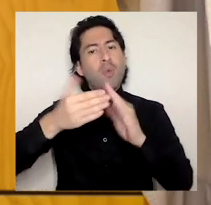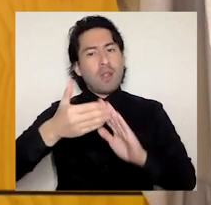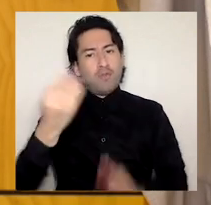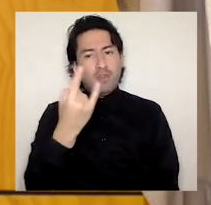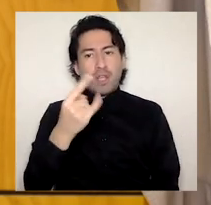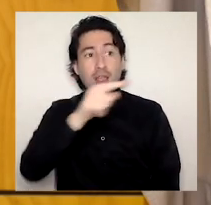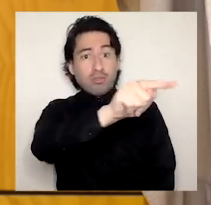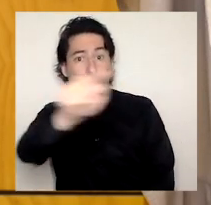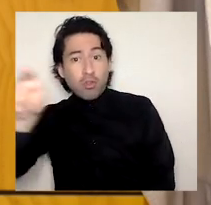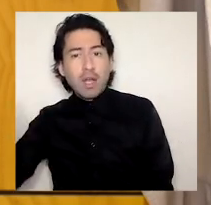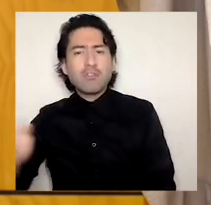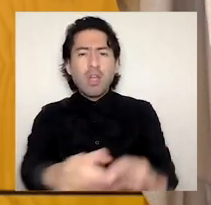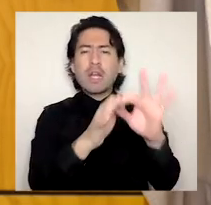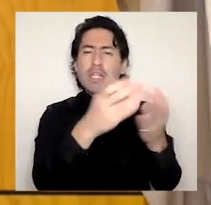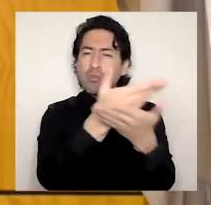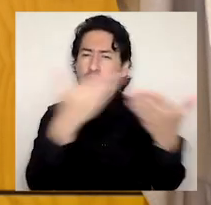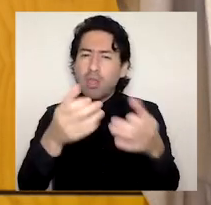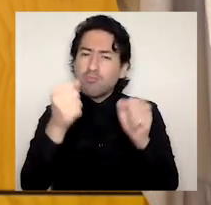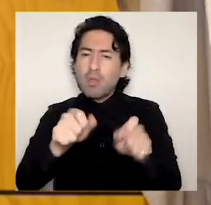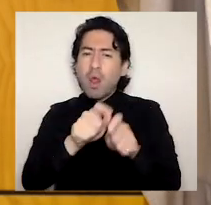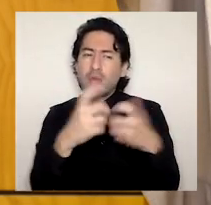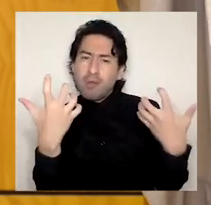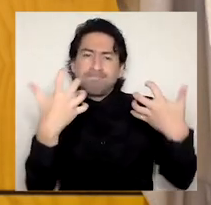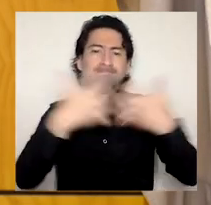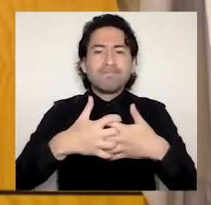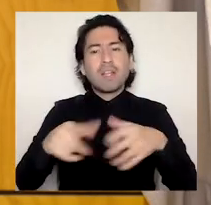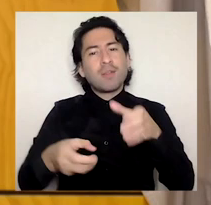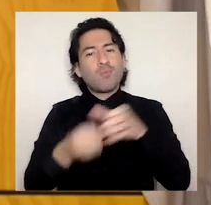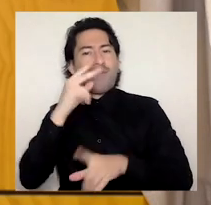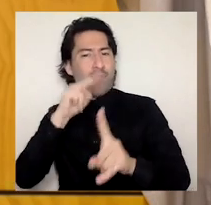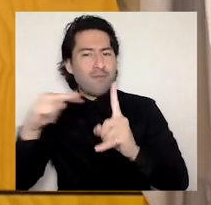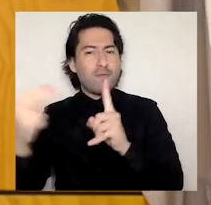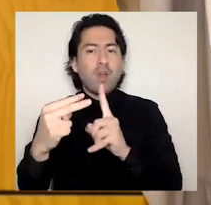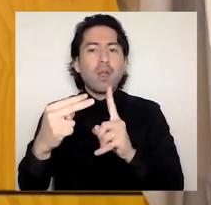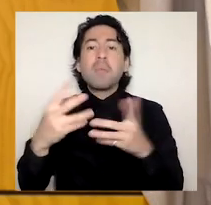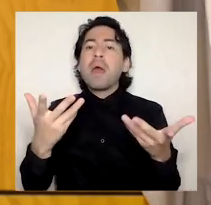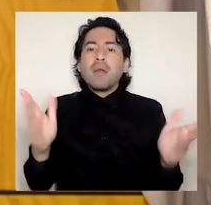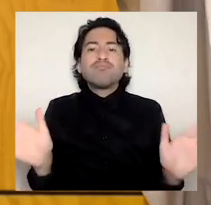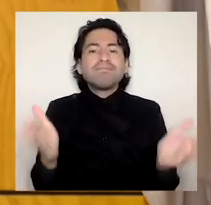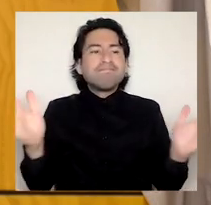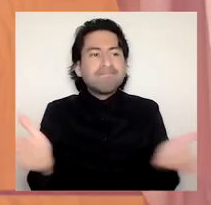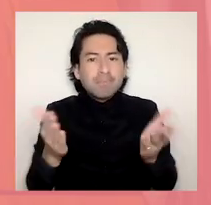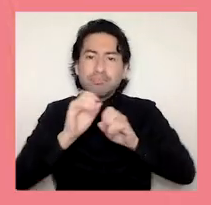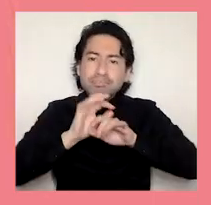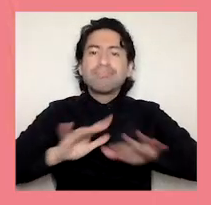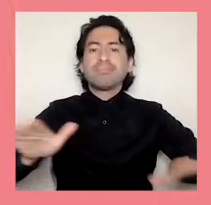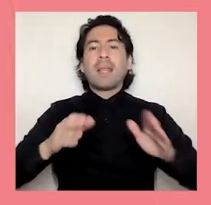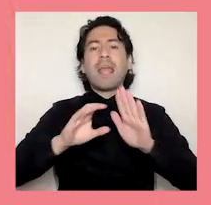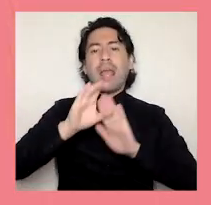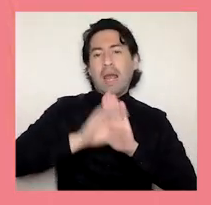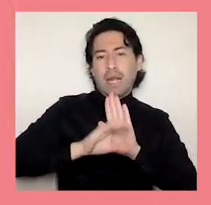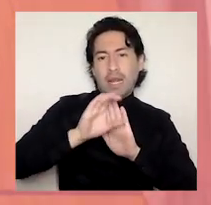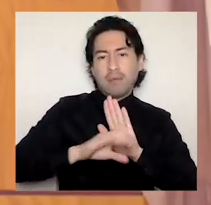gratitud por su capacidad de adaptarse a este nuevo enfoque para promover nuestras carreras de peregrado. Una